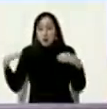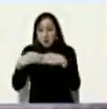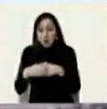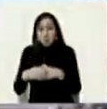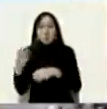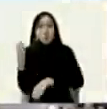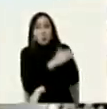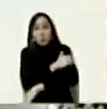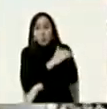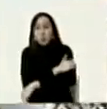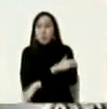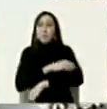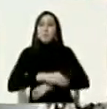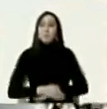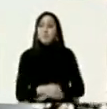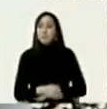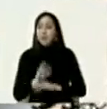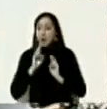oposición